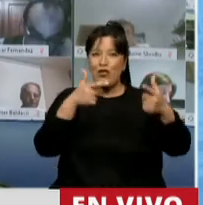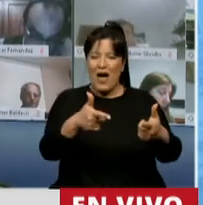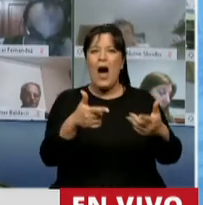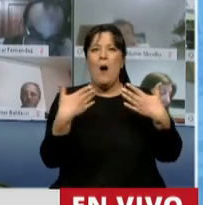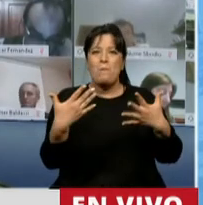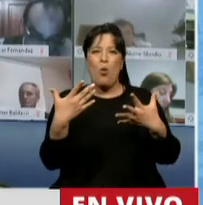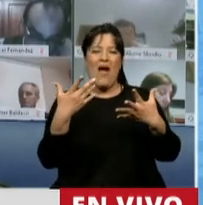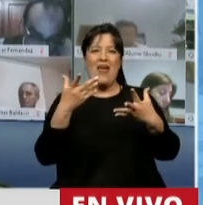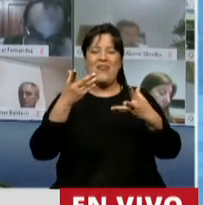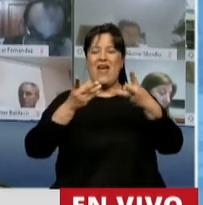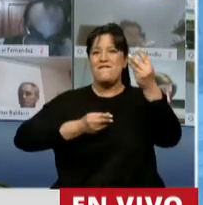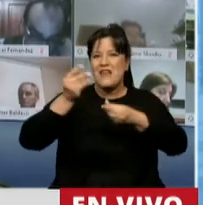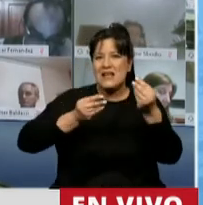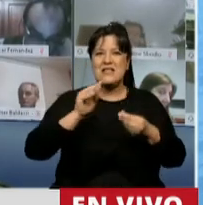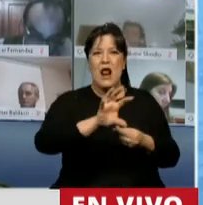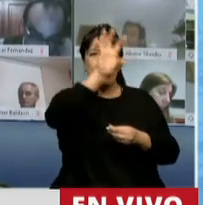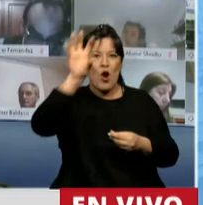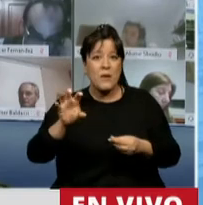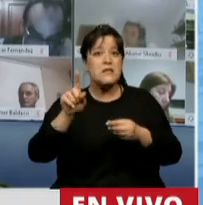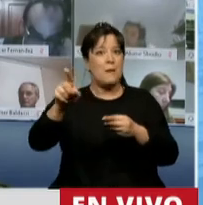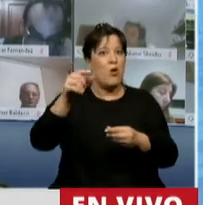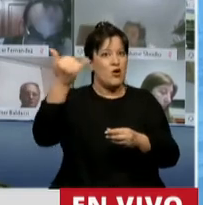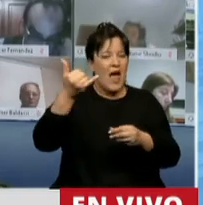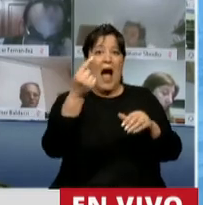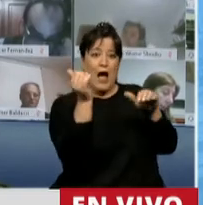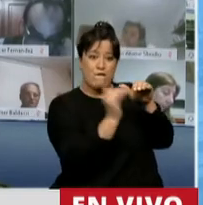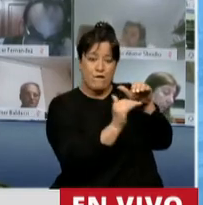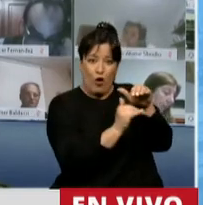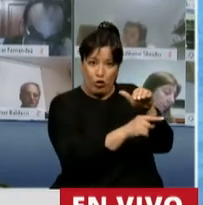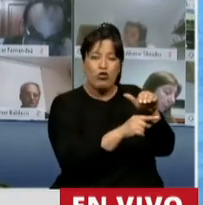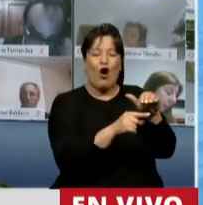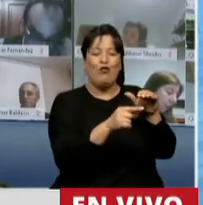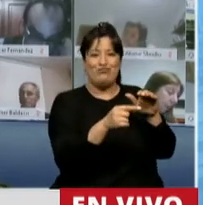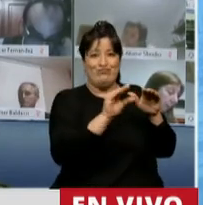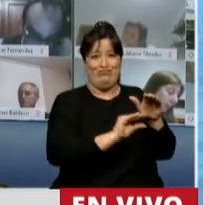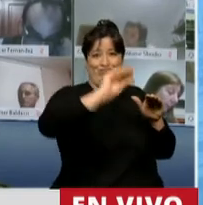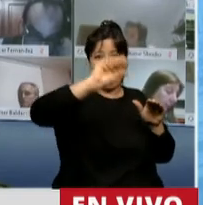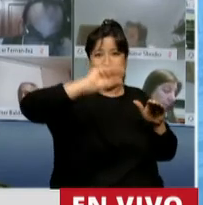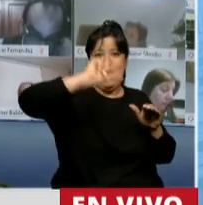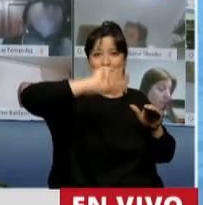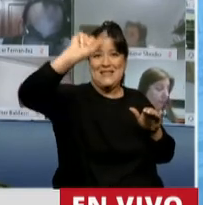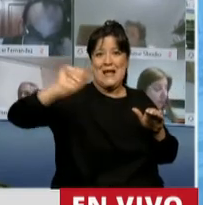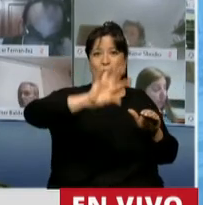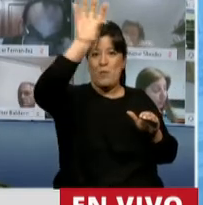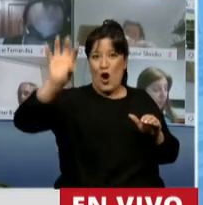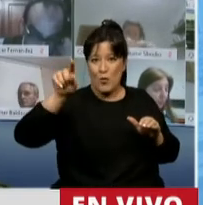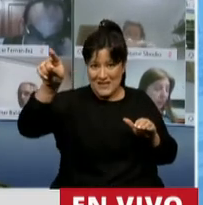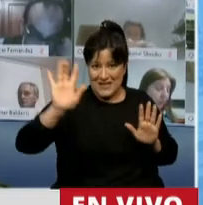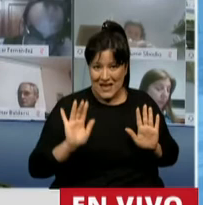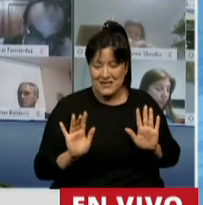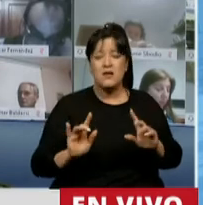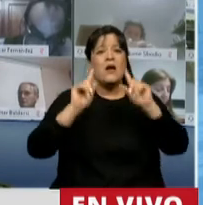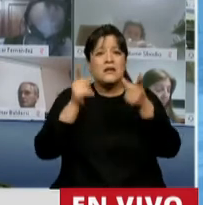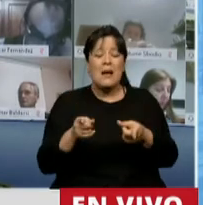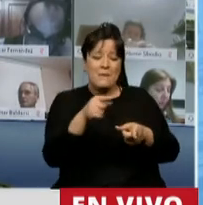financiera de las provincias que tomaron deuda con el Fondo de Garantía de Sustentabilidad. También es cierto que este proyecto